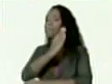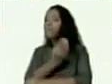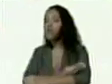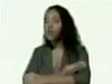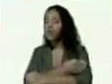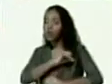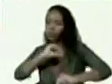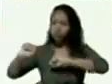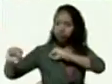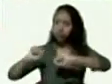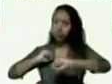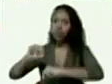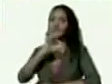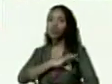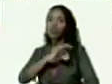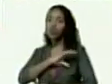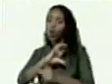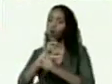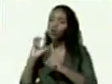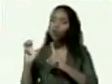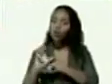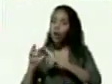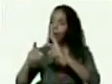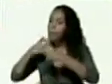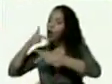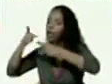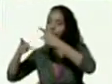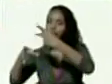sociocultural y político